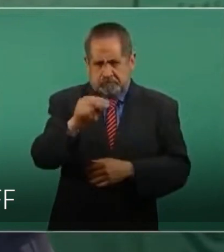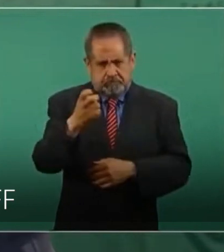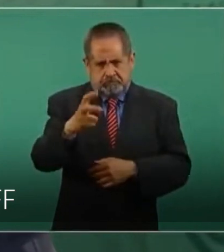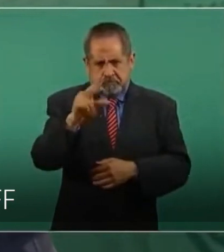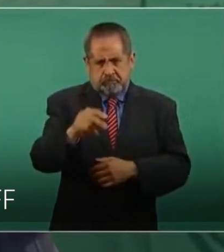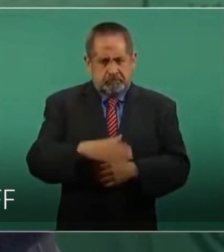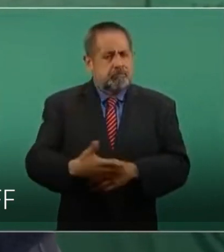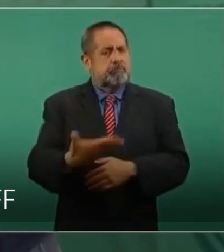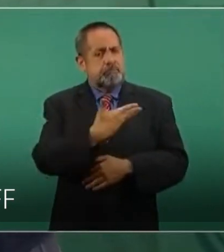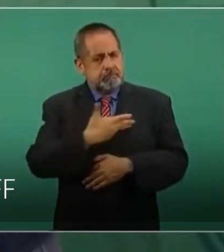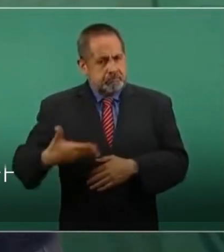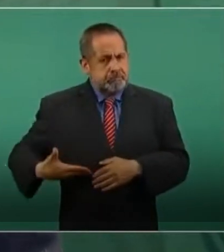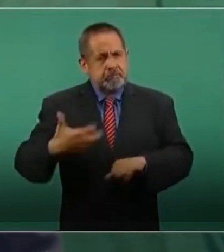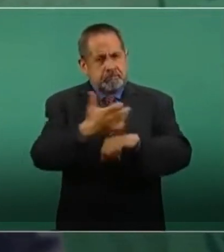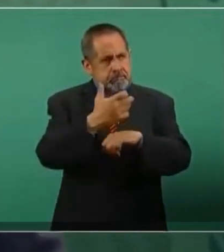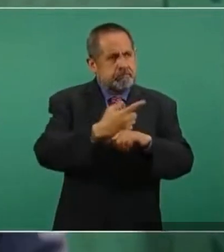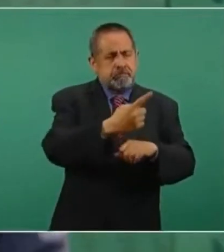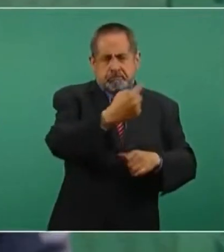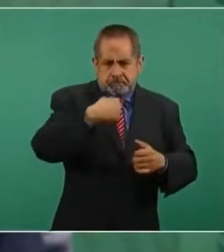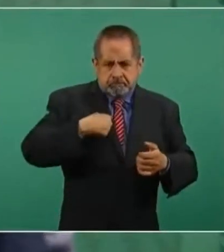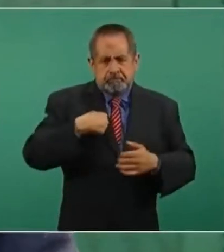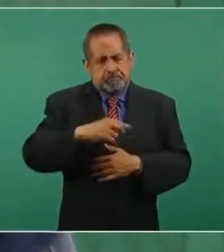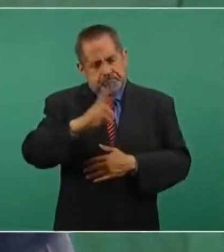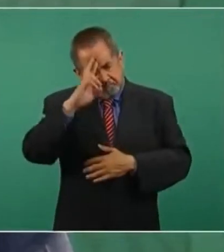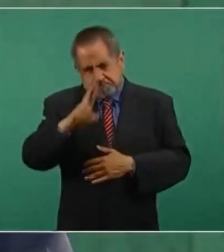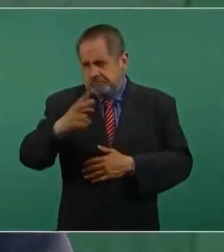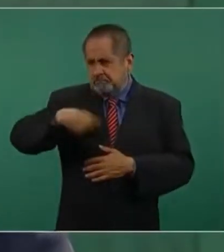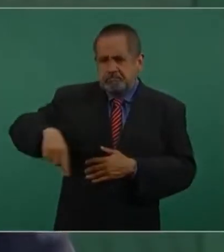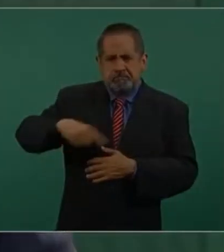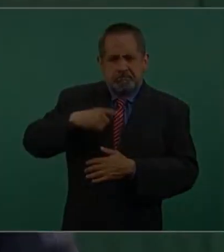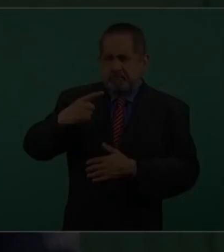es respetuoso de nuestra soberanía. Gracias. Gracias.